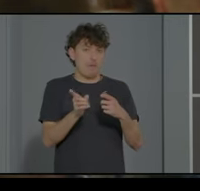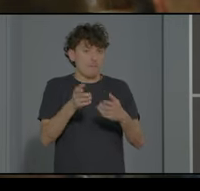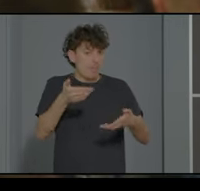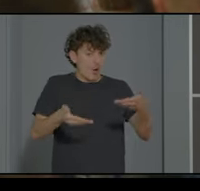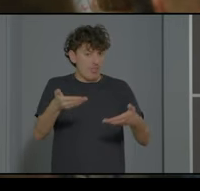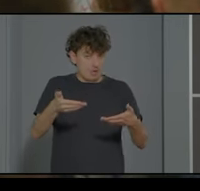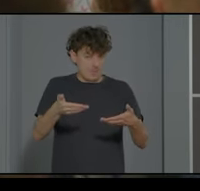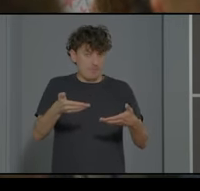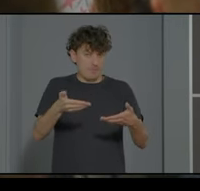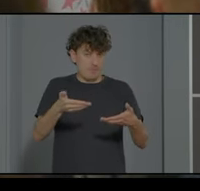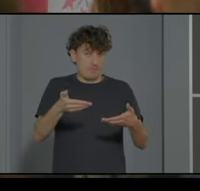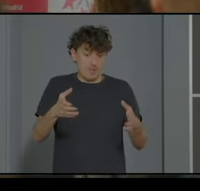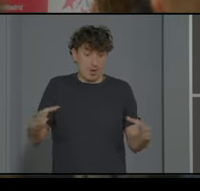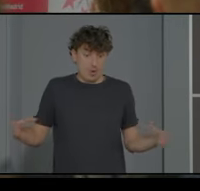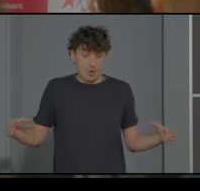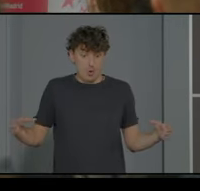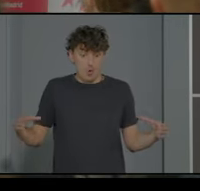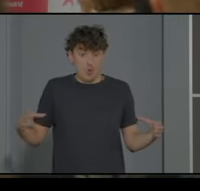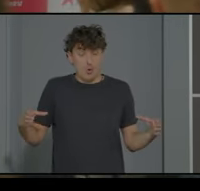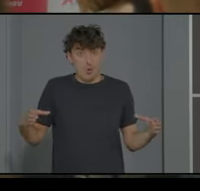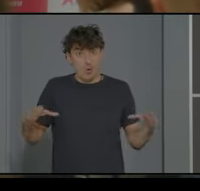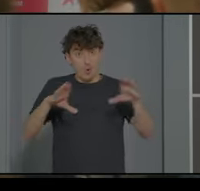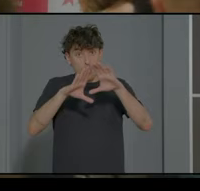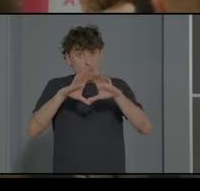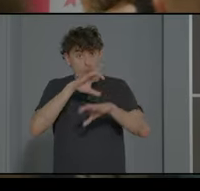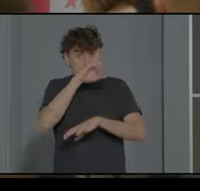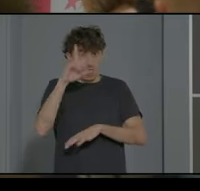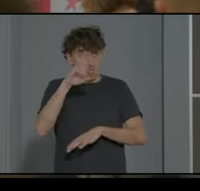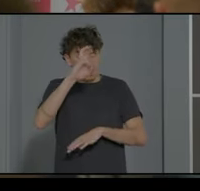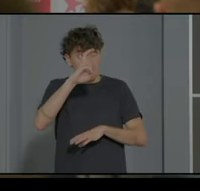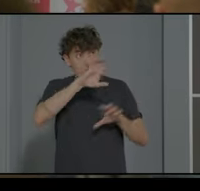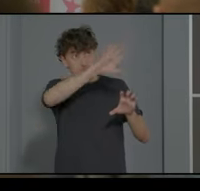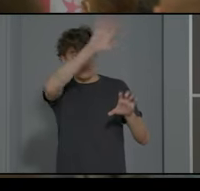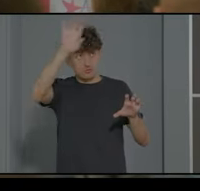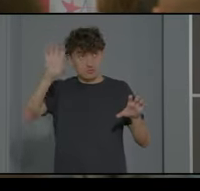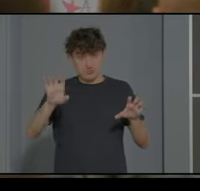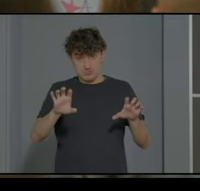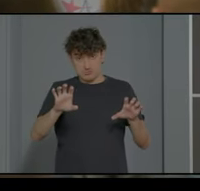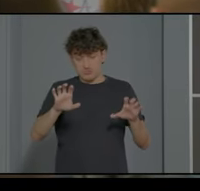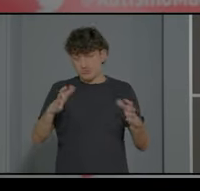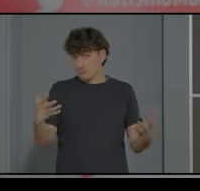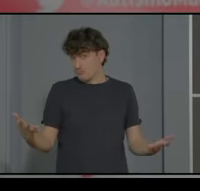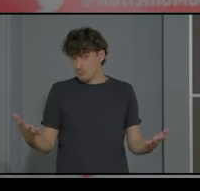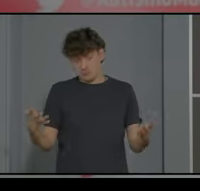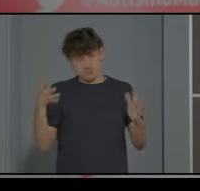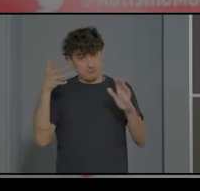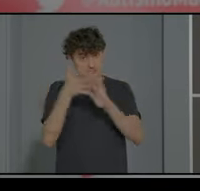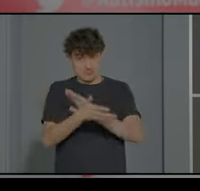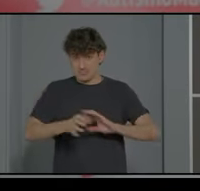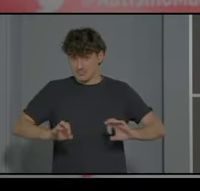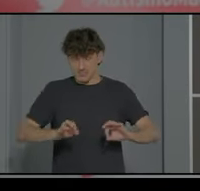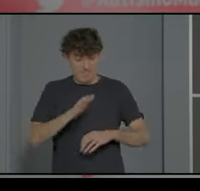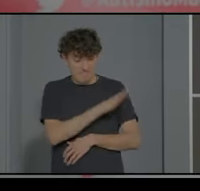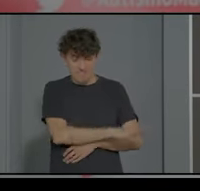comunidad y en muchas otras comunidades en nuestro país, está definido. En infantil no se deriva